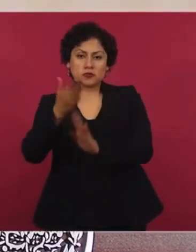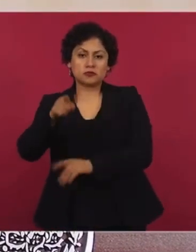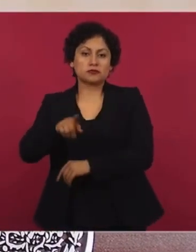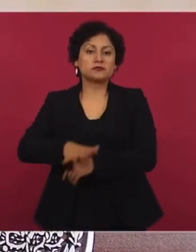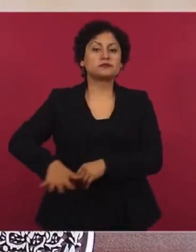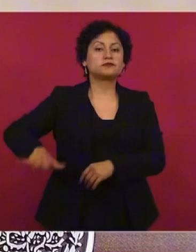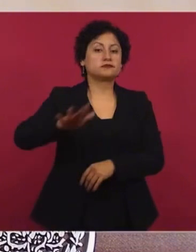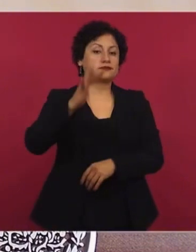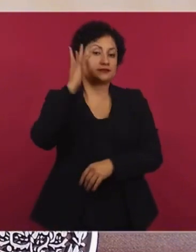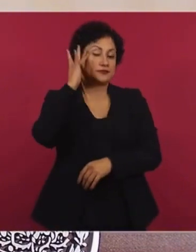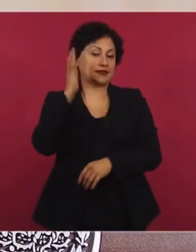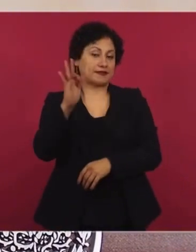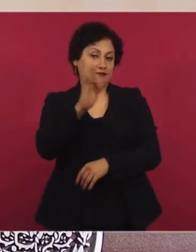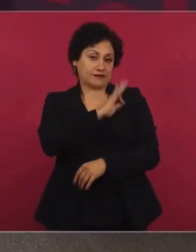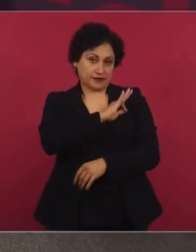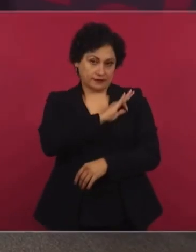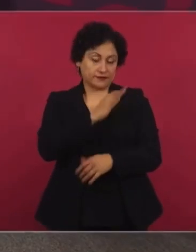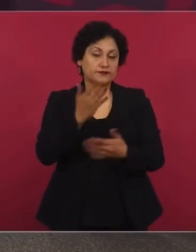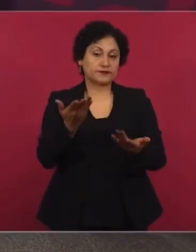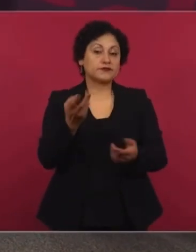Servimet, y